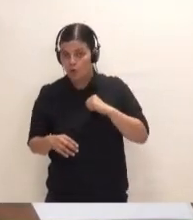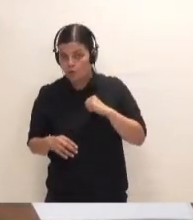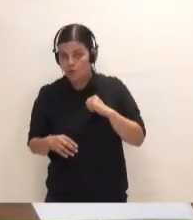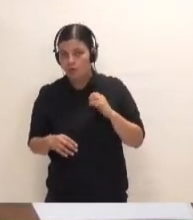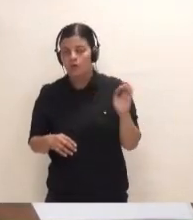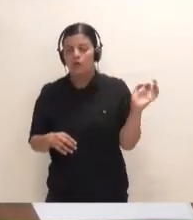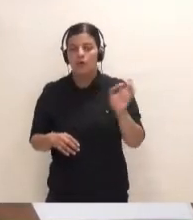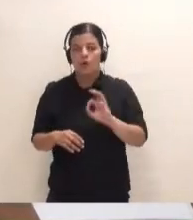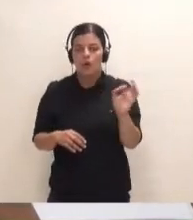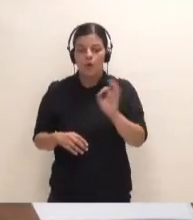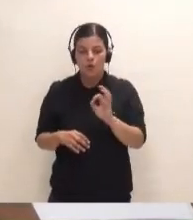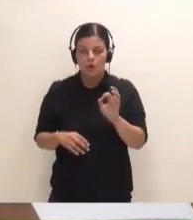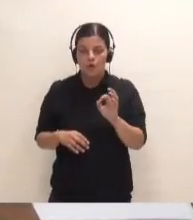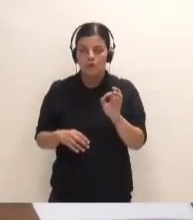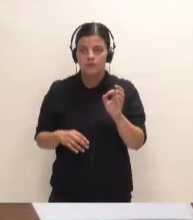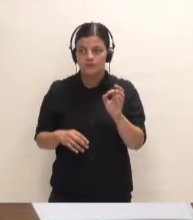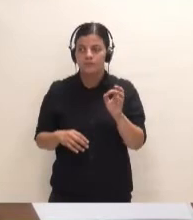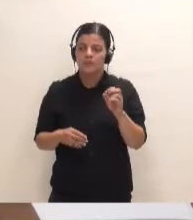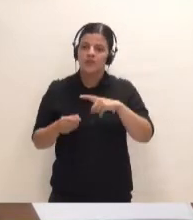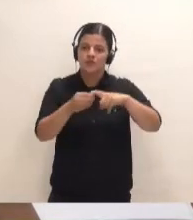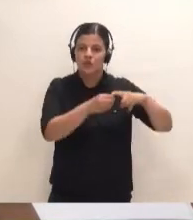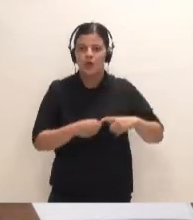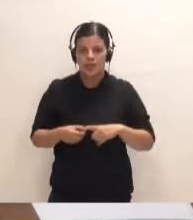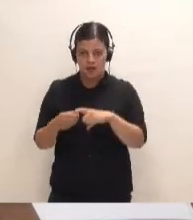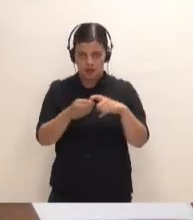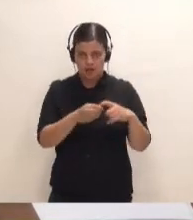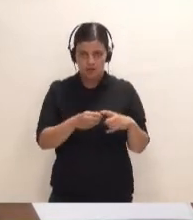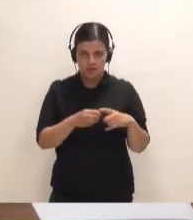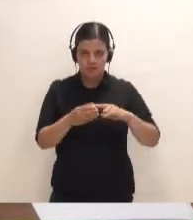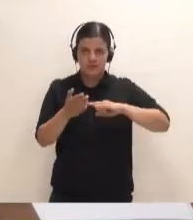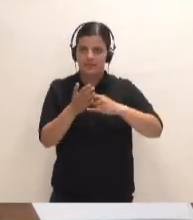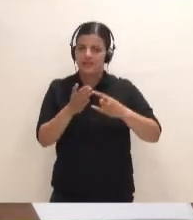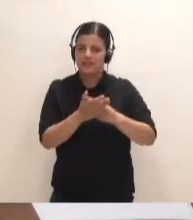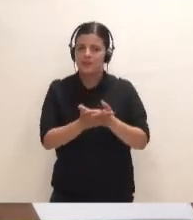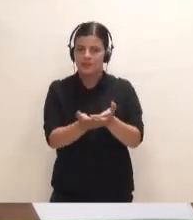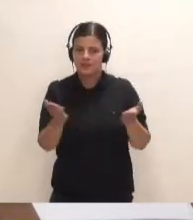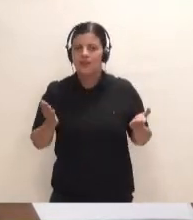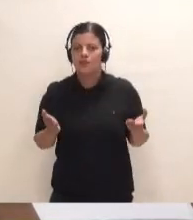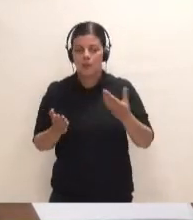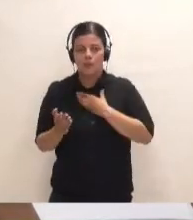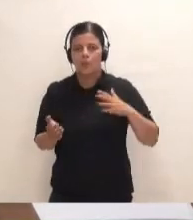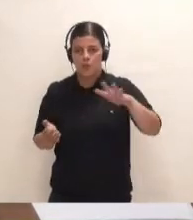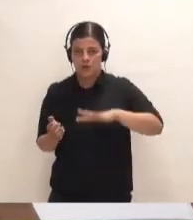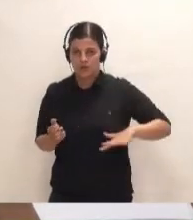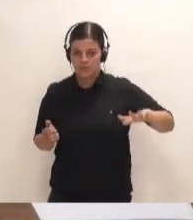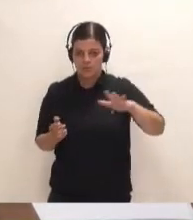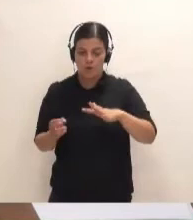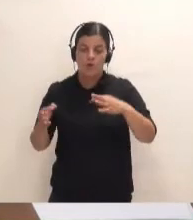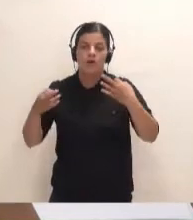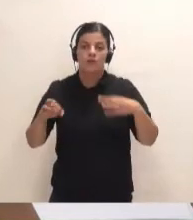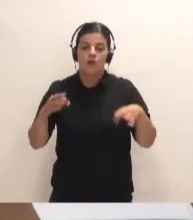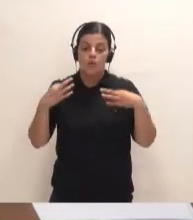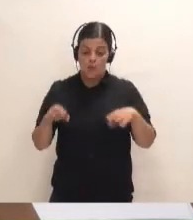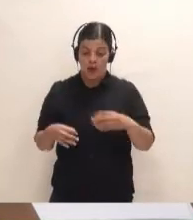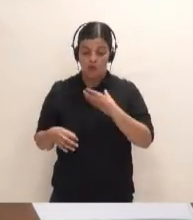bien de manera solidaria con el resto del sistema que esté instalado en el municipio. Es normal que